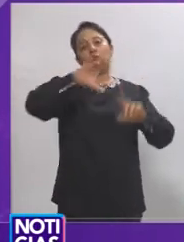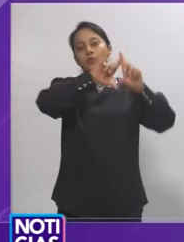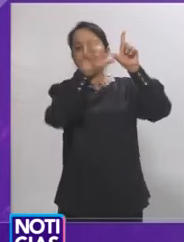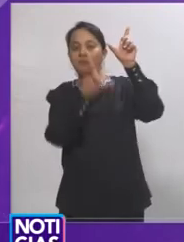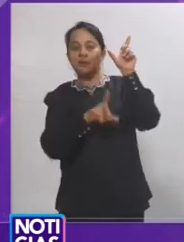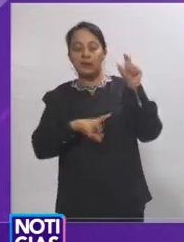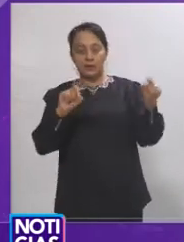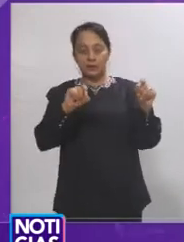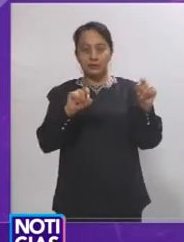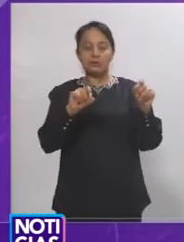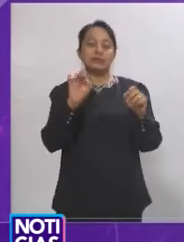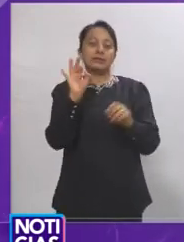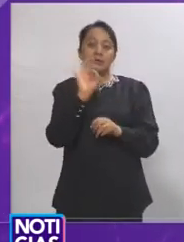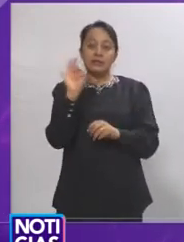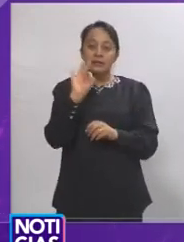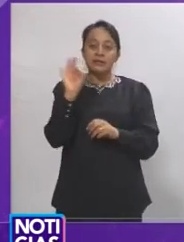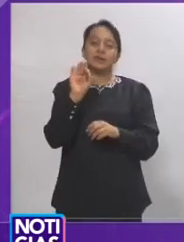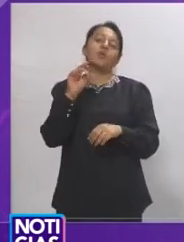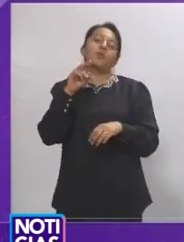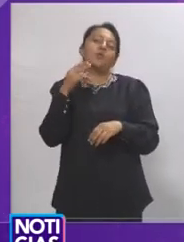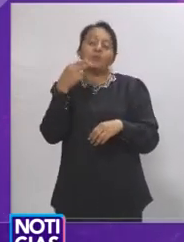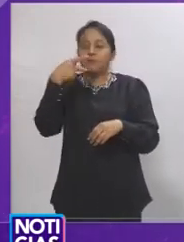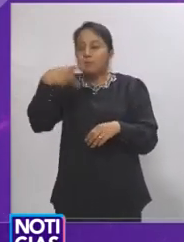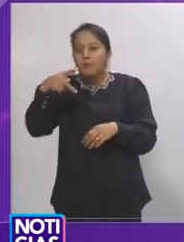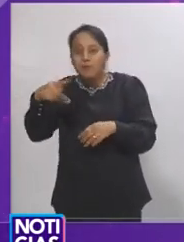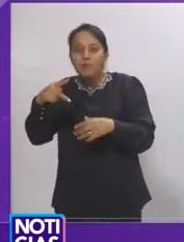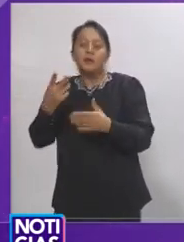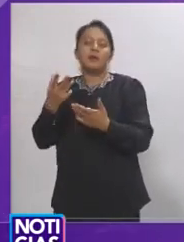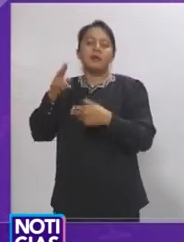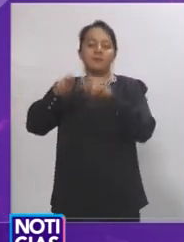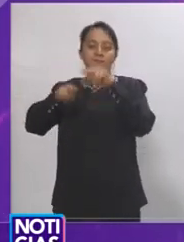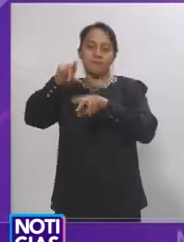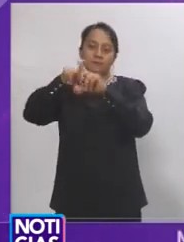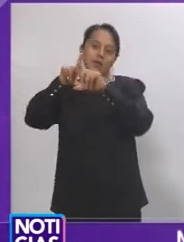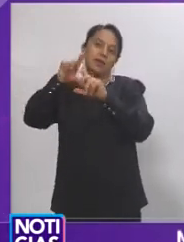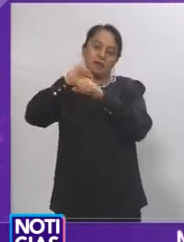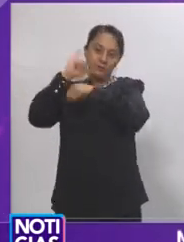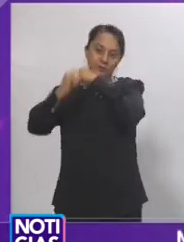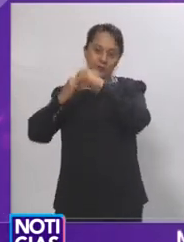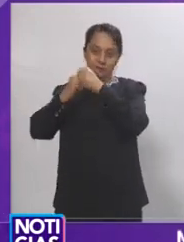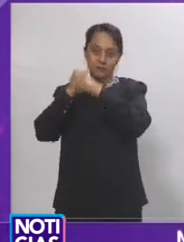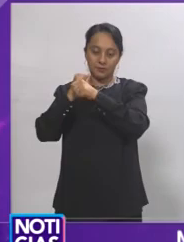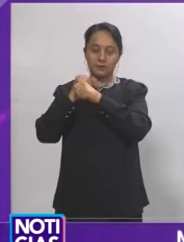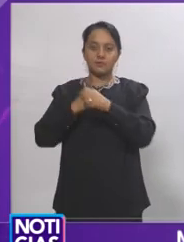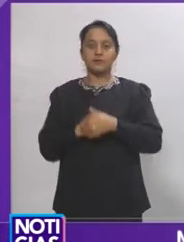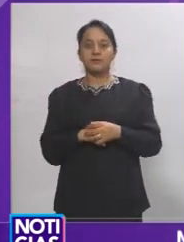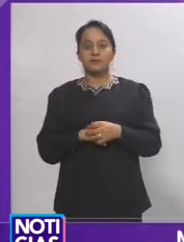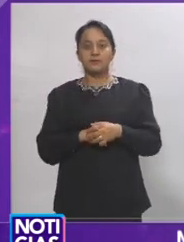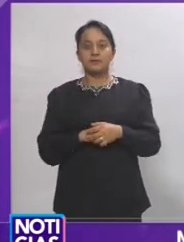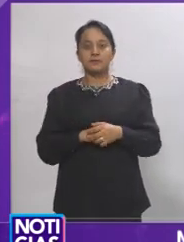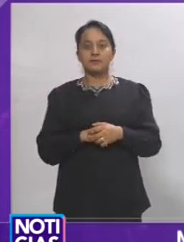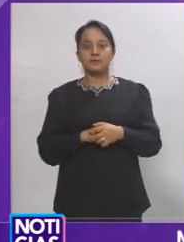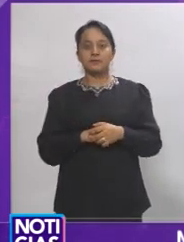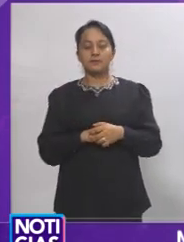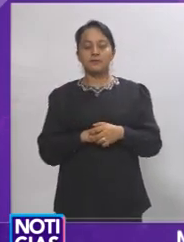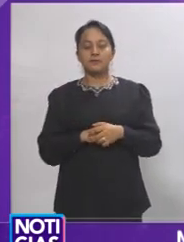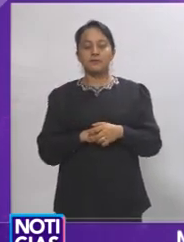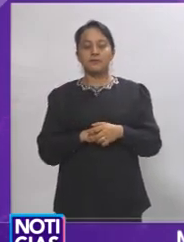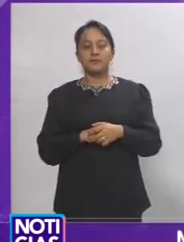nombramiento a nivel nacional. Con imágenes de Saúl Martínez, informo para Noticias RTQ, María Isabel Tierra Fría.